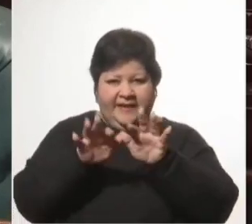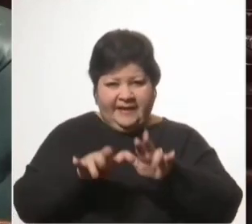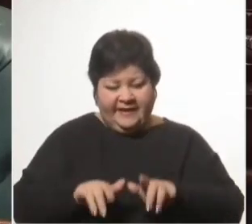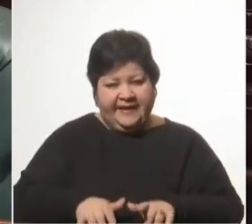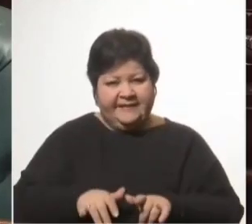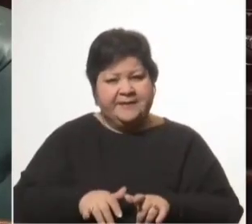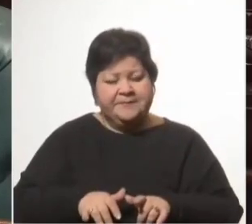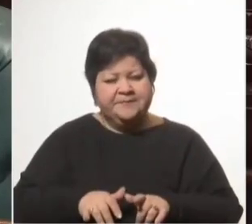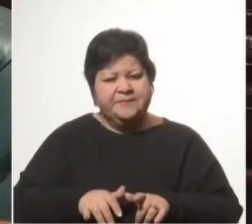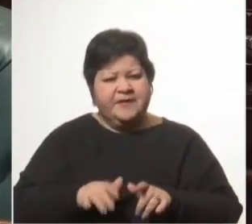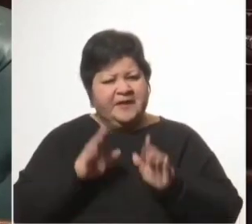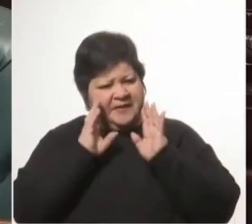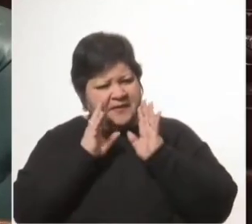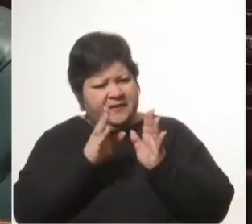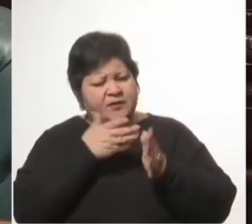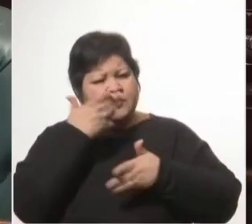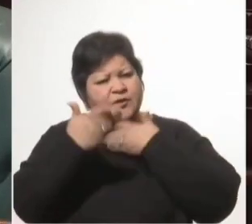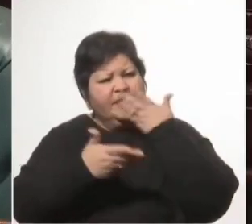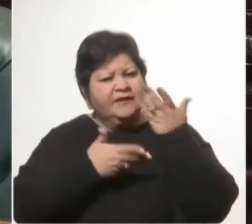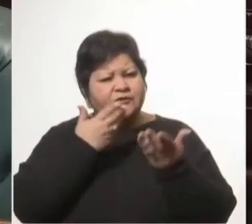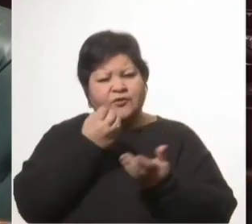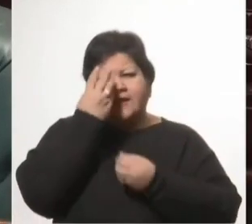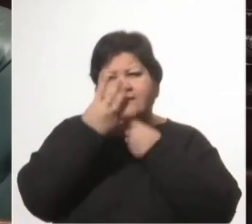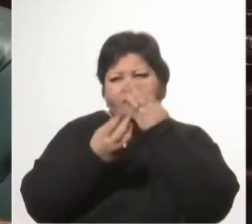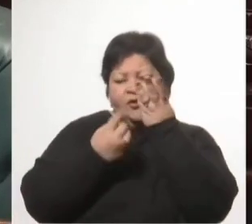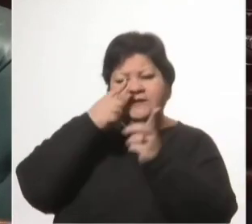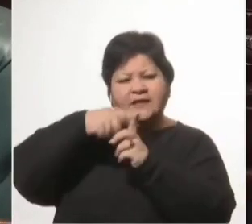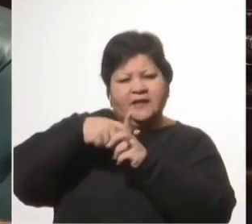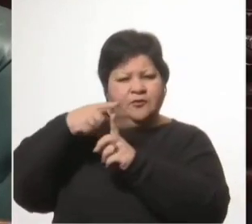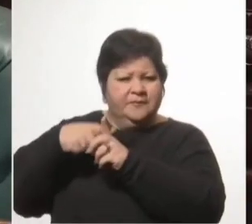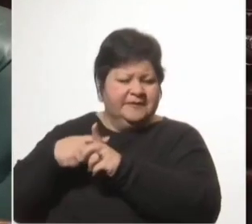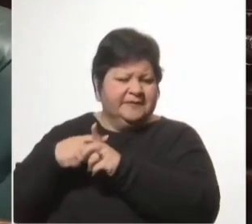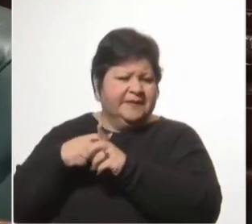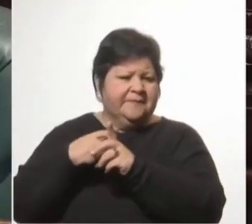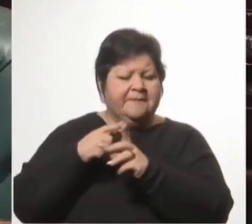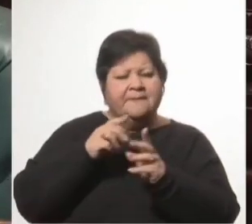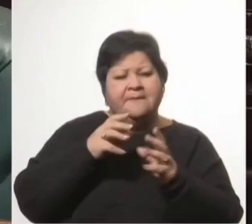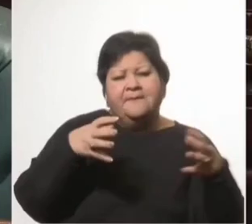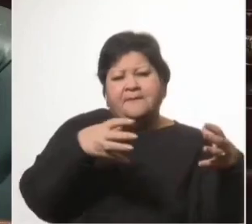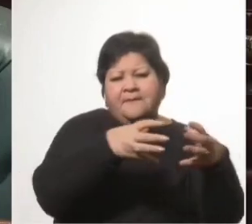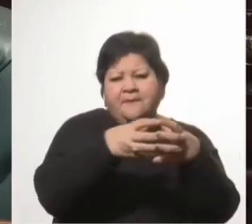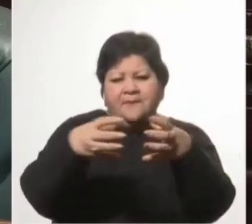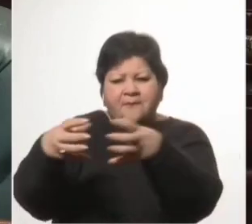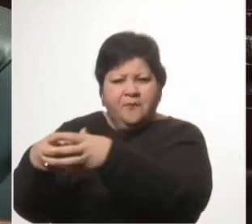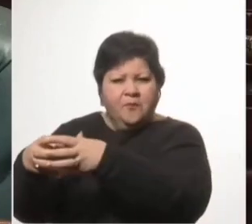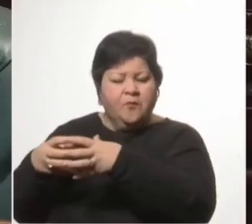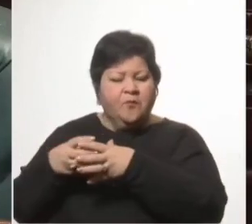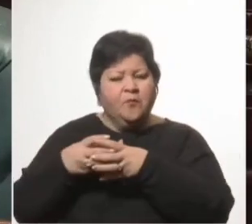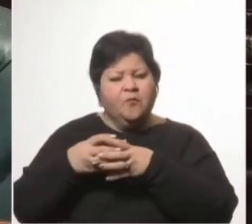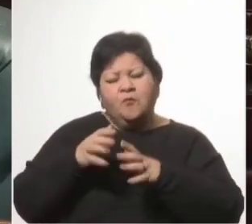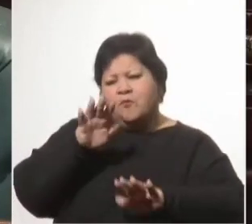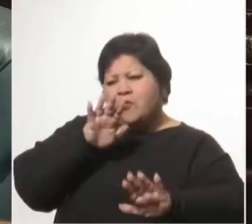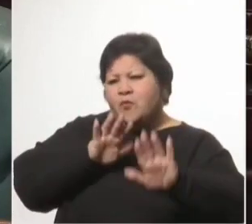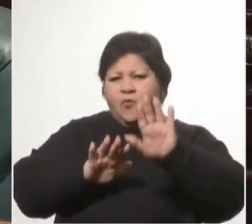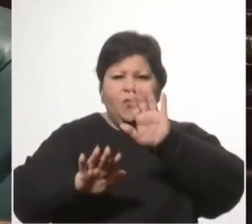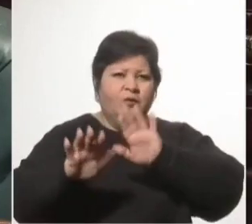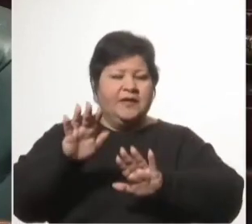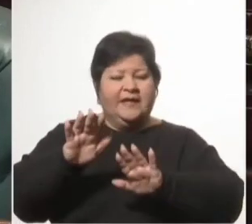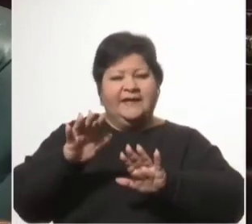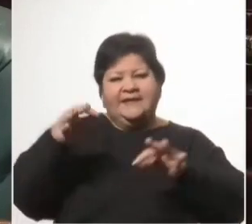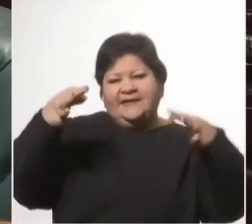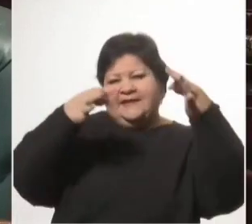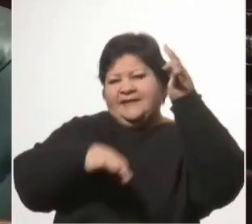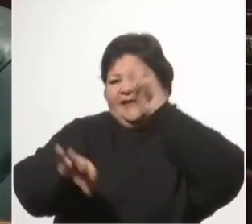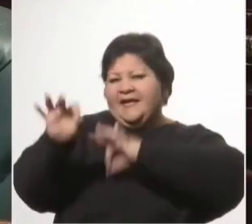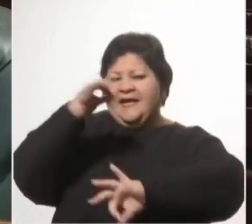y a las flores. Murgas que eran razones disfrazadas de Arlequín, en el teatro de verano de la